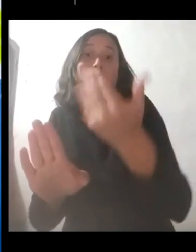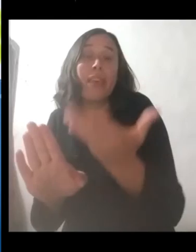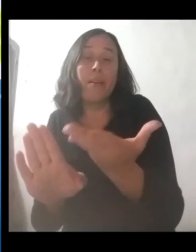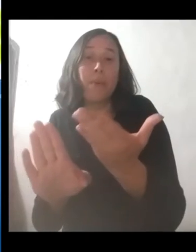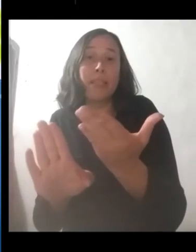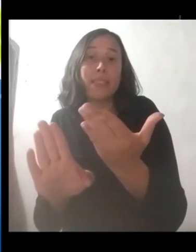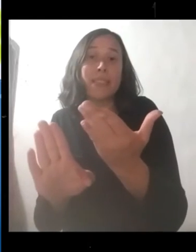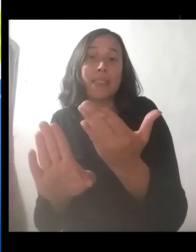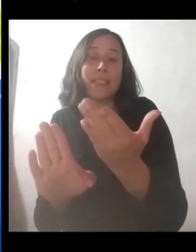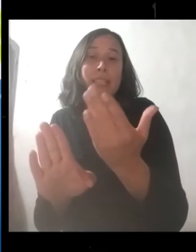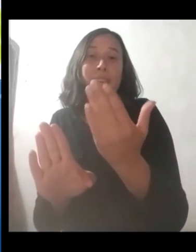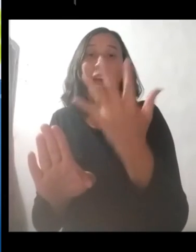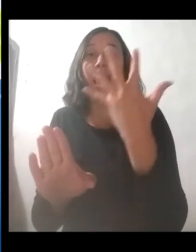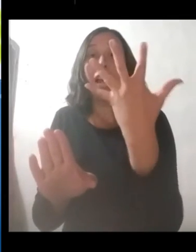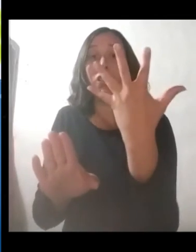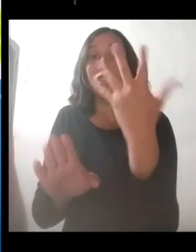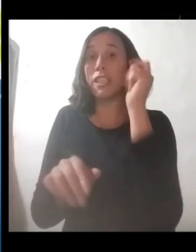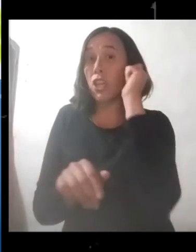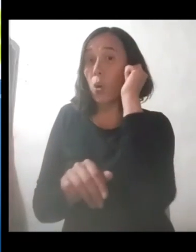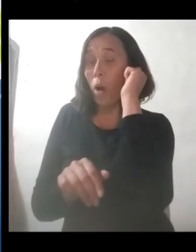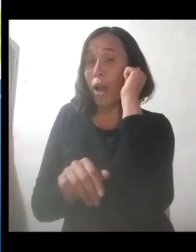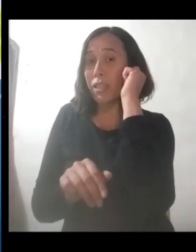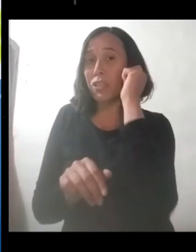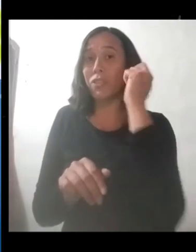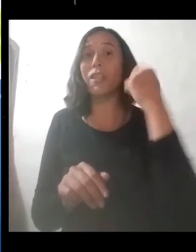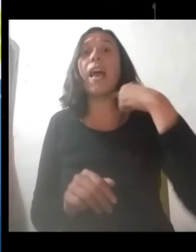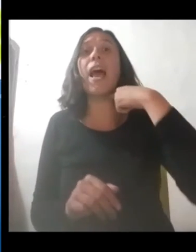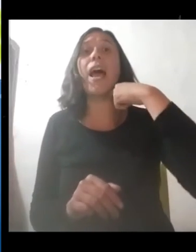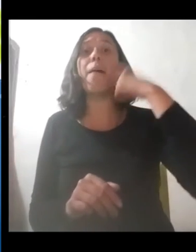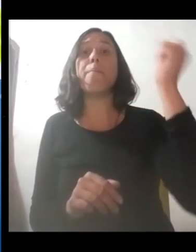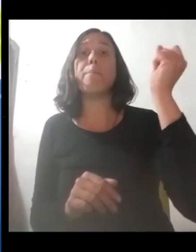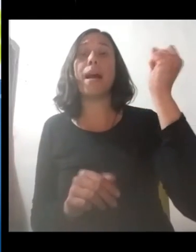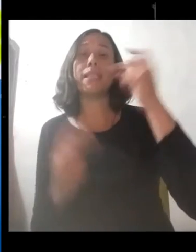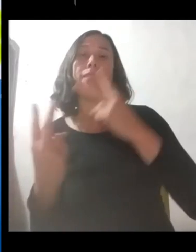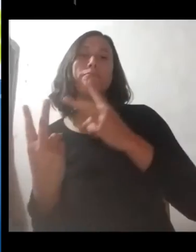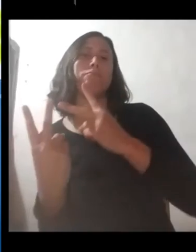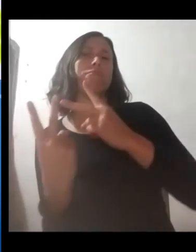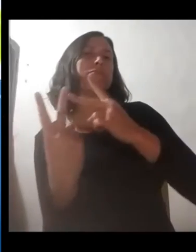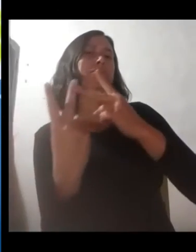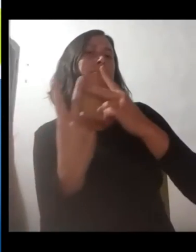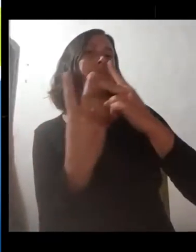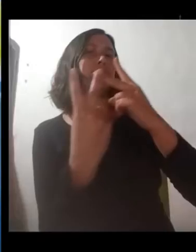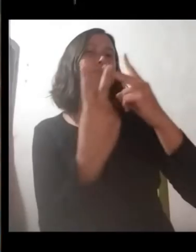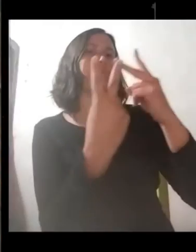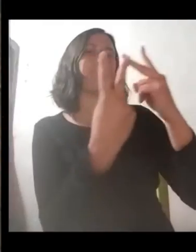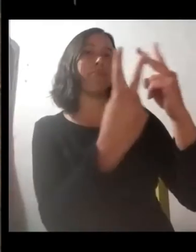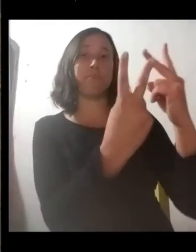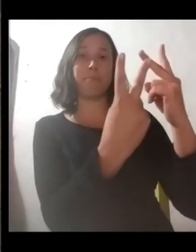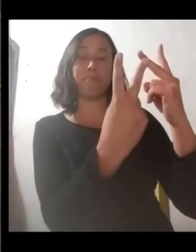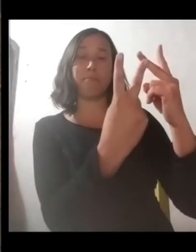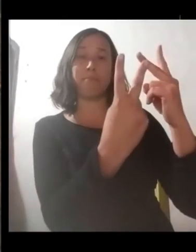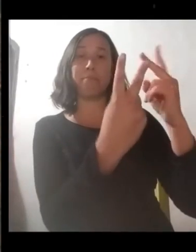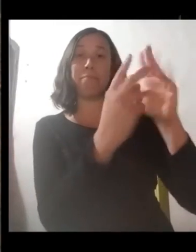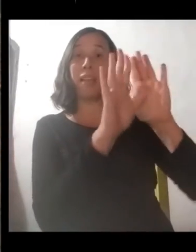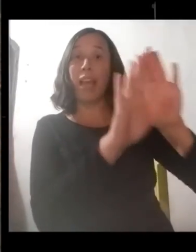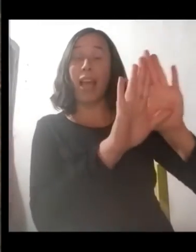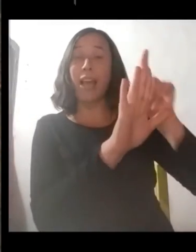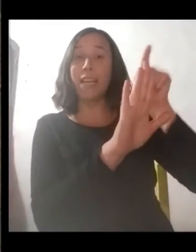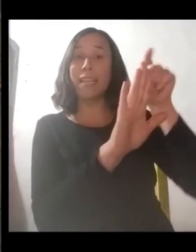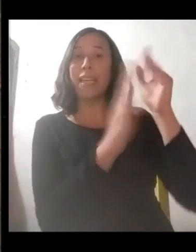Luego, a los 5 años, viajó a España, donde